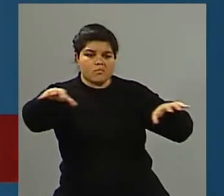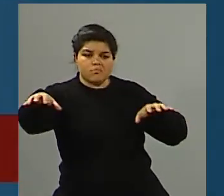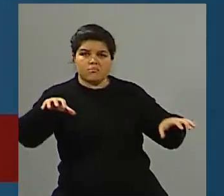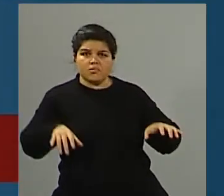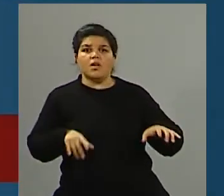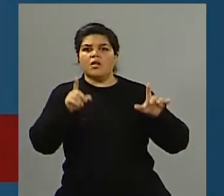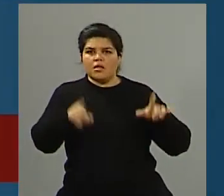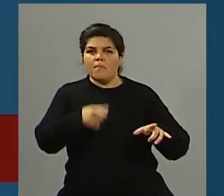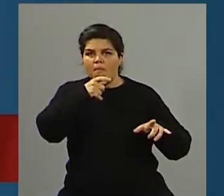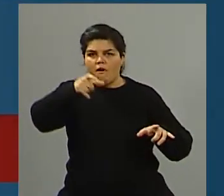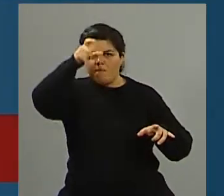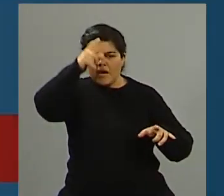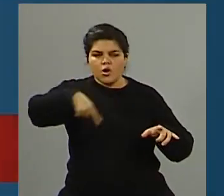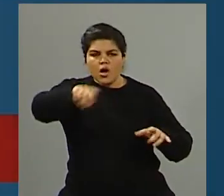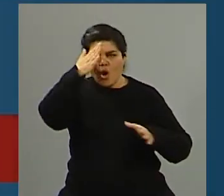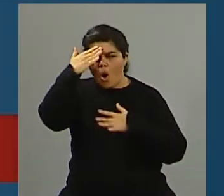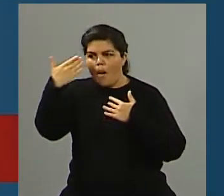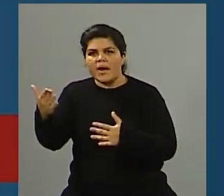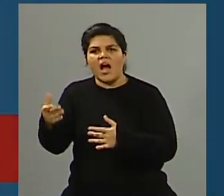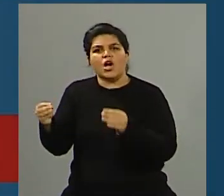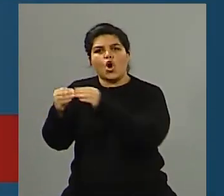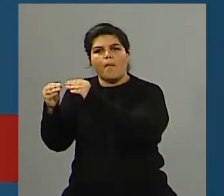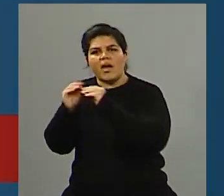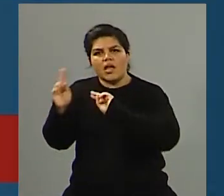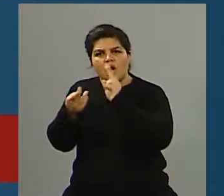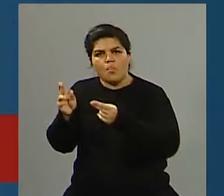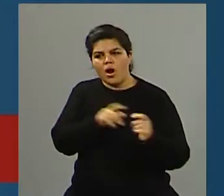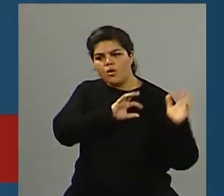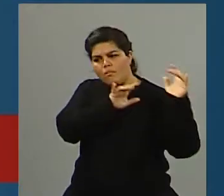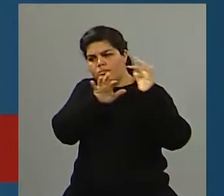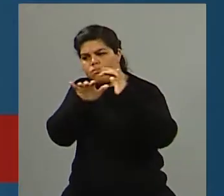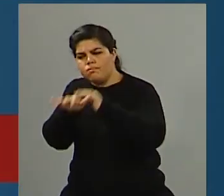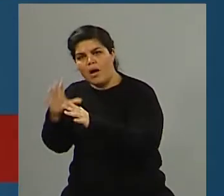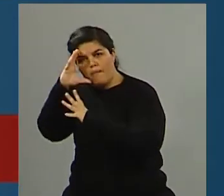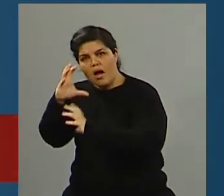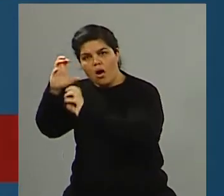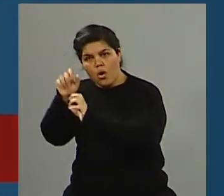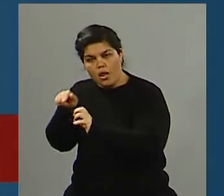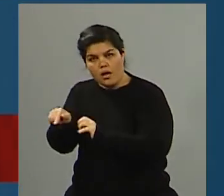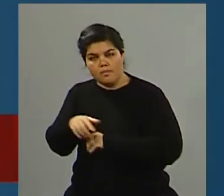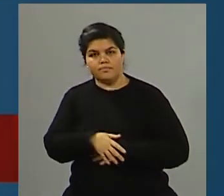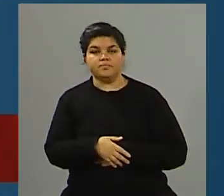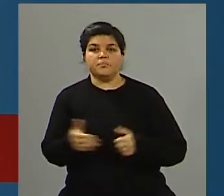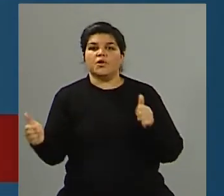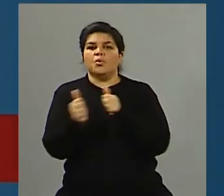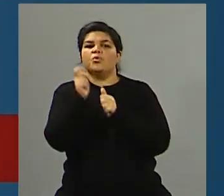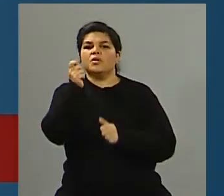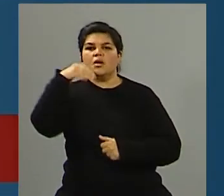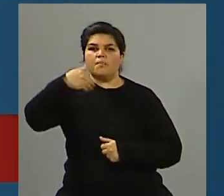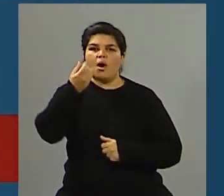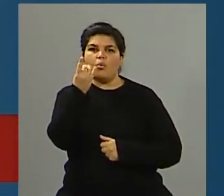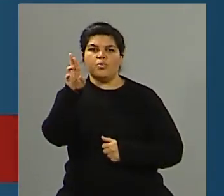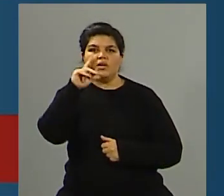para rendir honor justamente a todos los que perdieron la vida ese día, ¿no? Estamos con Mauricio Zabalza, que es